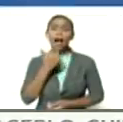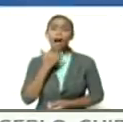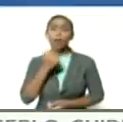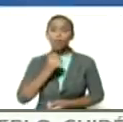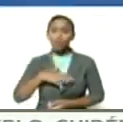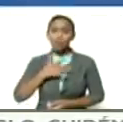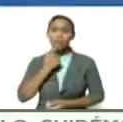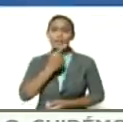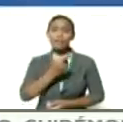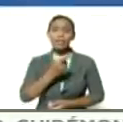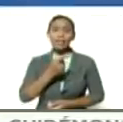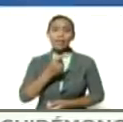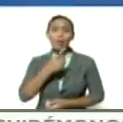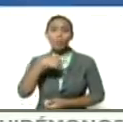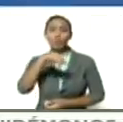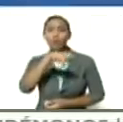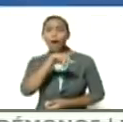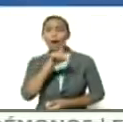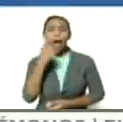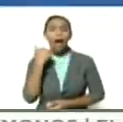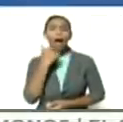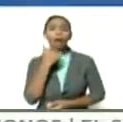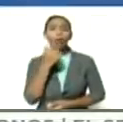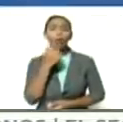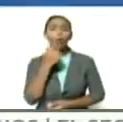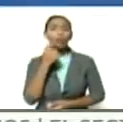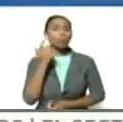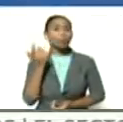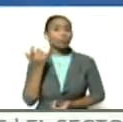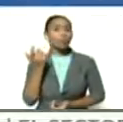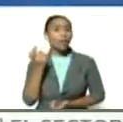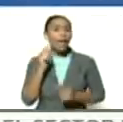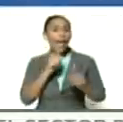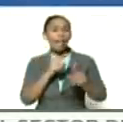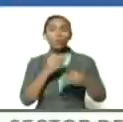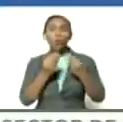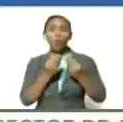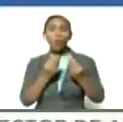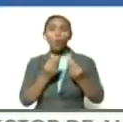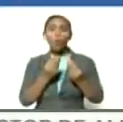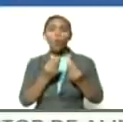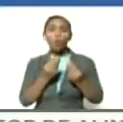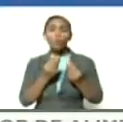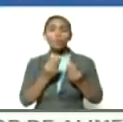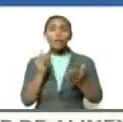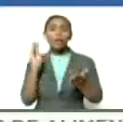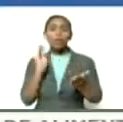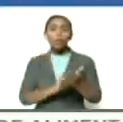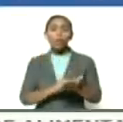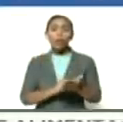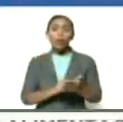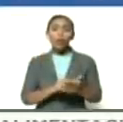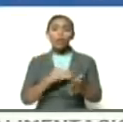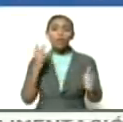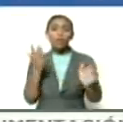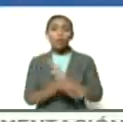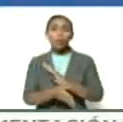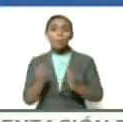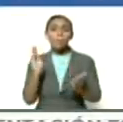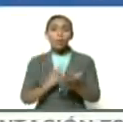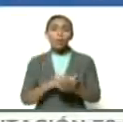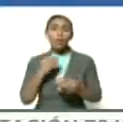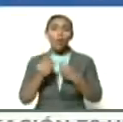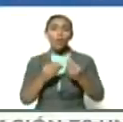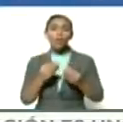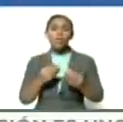pudiera decir por ahí Nancy eso se superpone o eso se sobrepone o